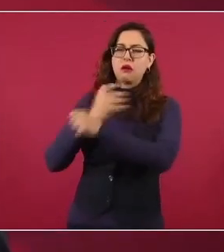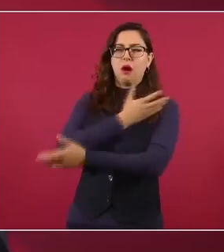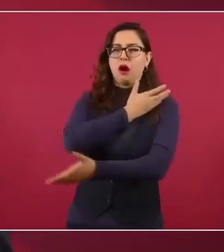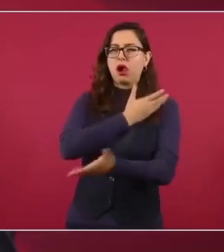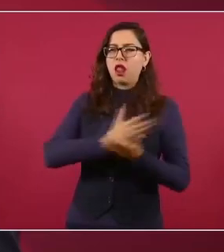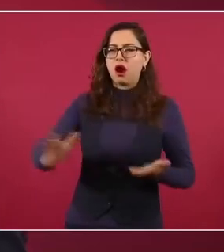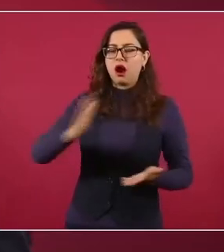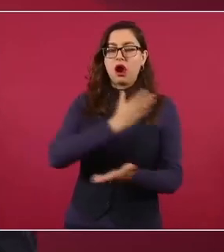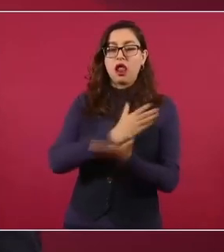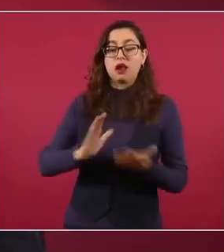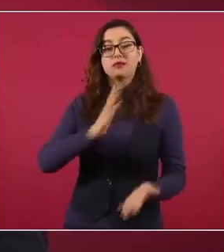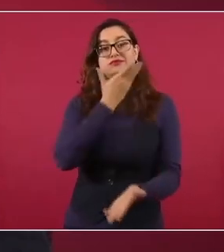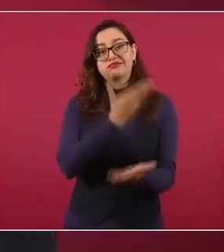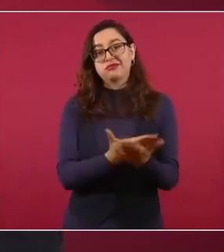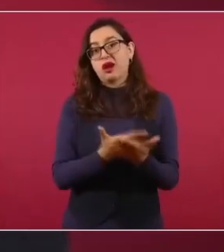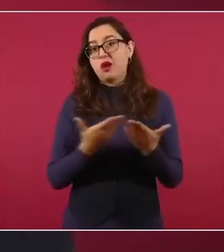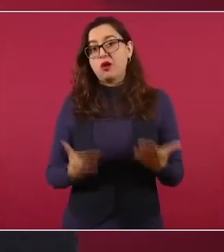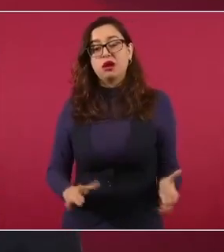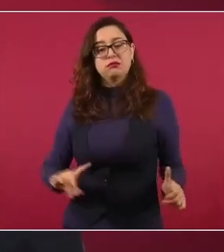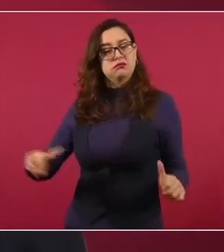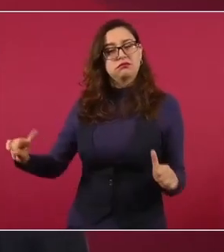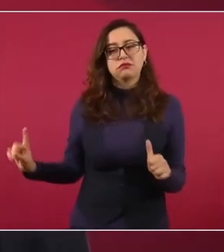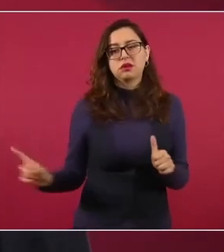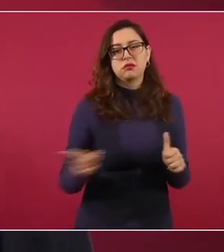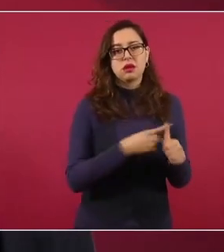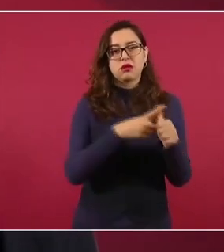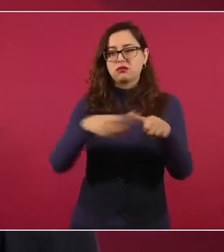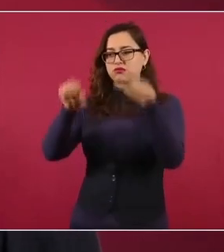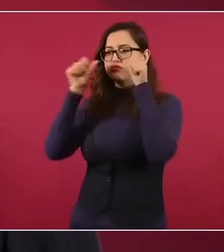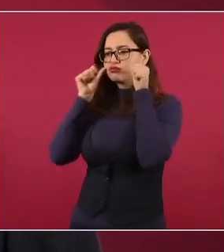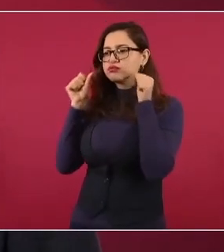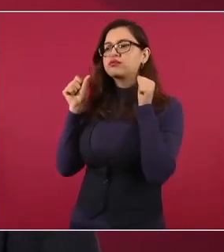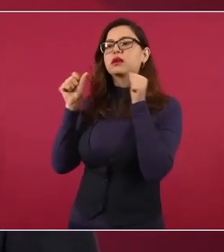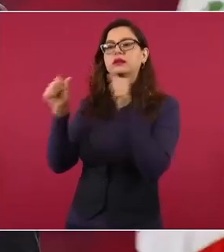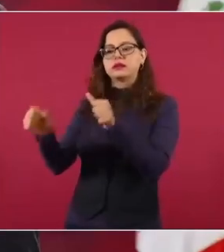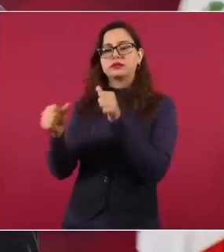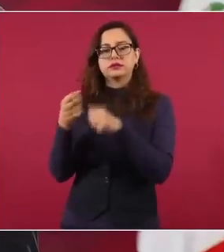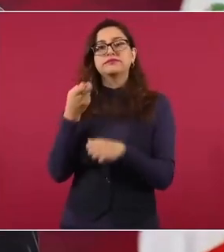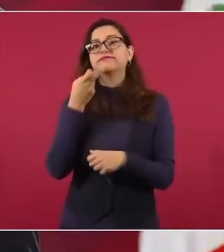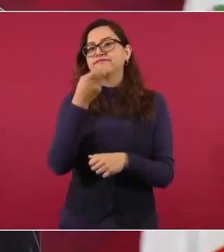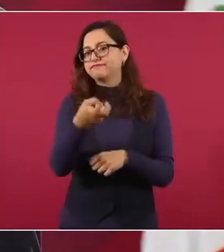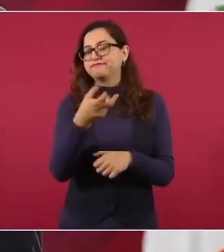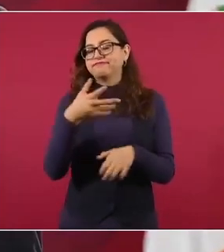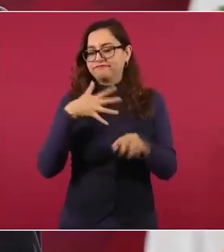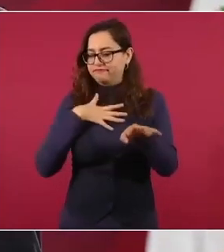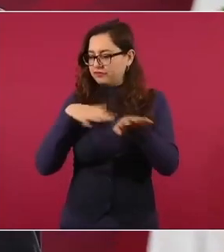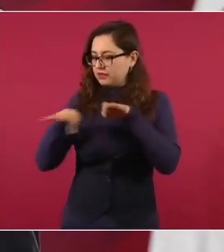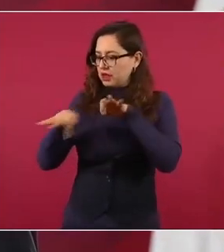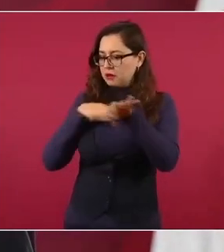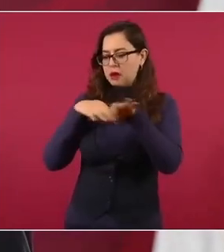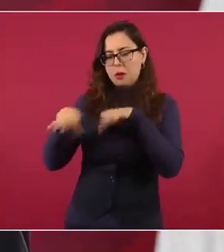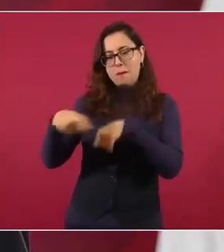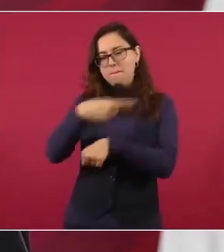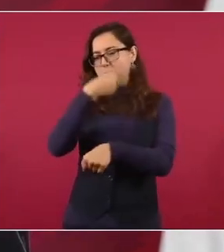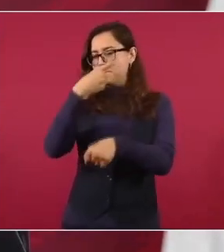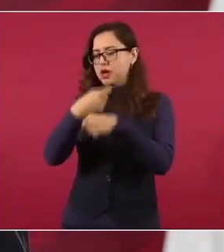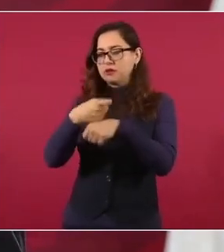Son ahora los que tienen atención